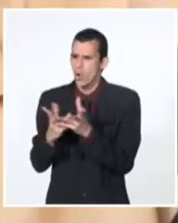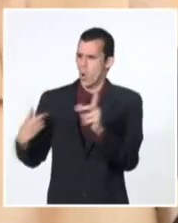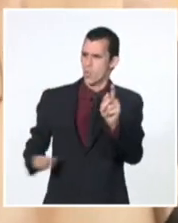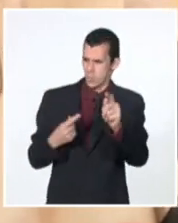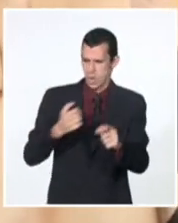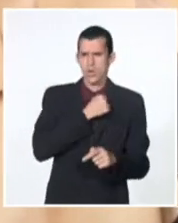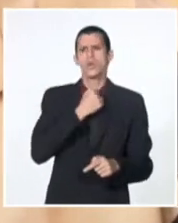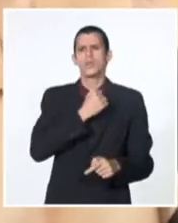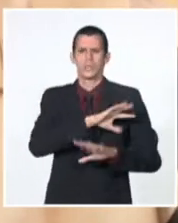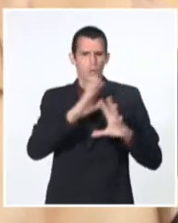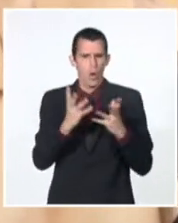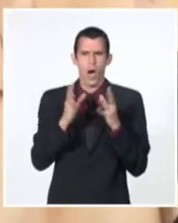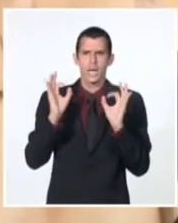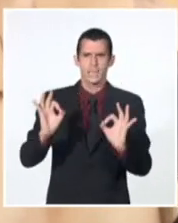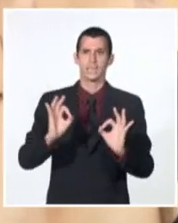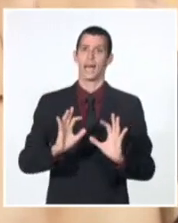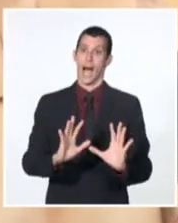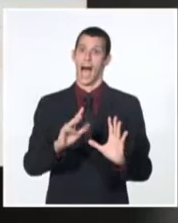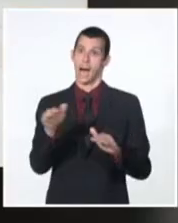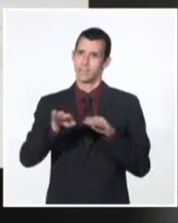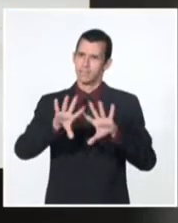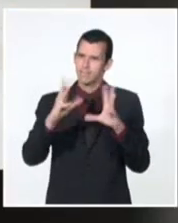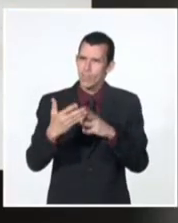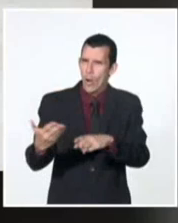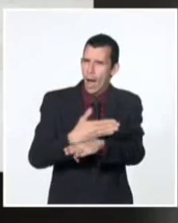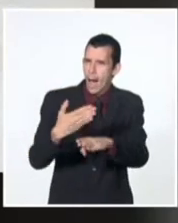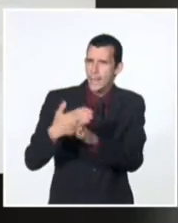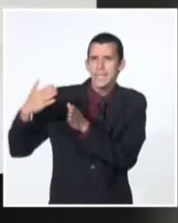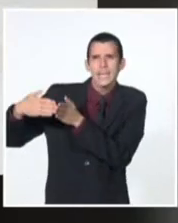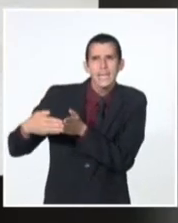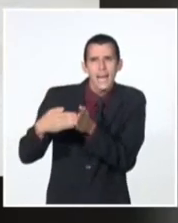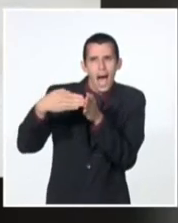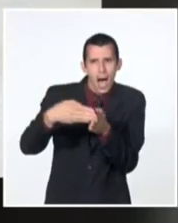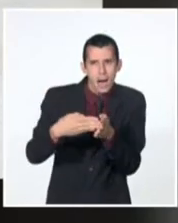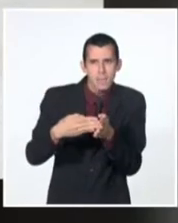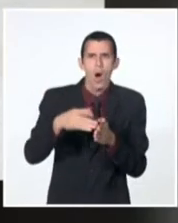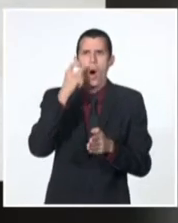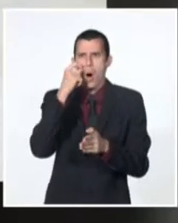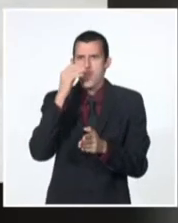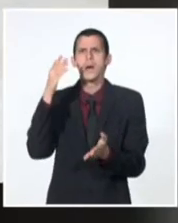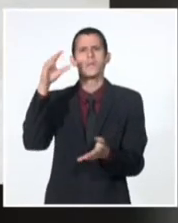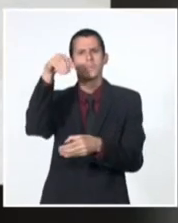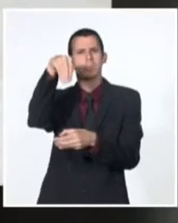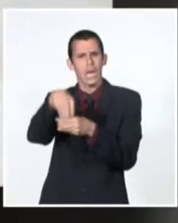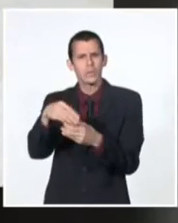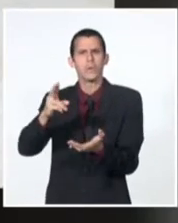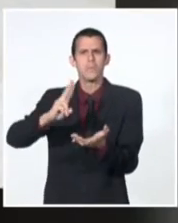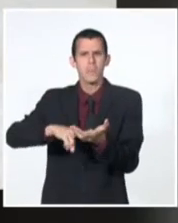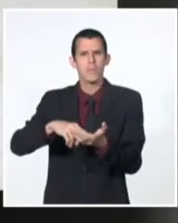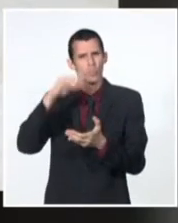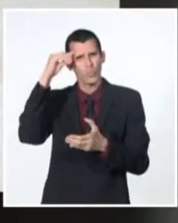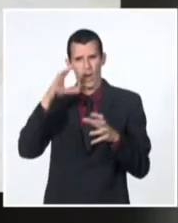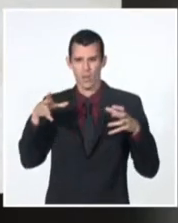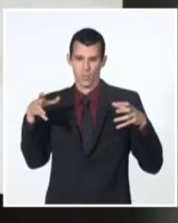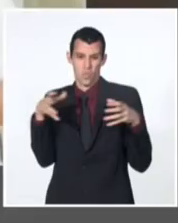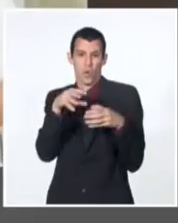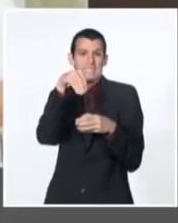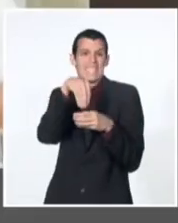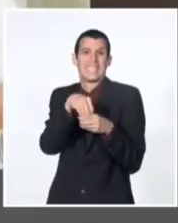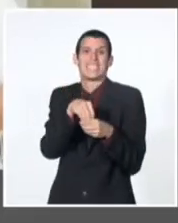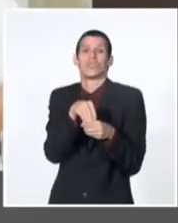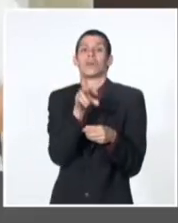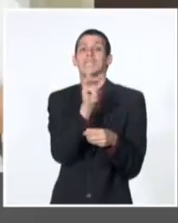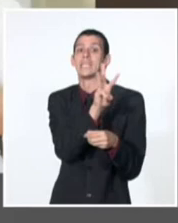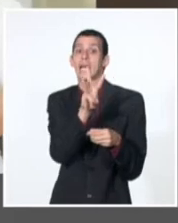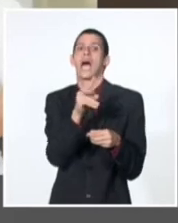preparativos para la expedición del yate Granma y desembarcó como soldado del pelotón de Juan Almeida. Luego de la sorpresa